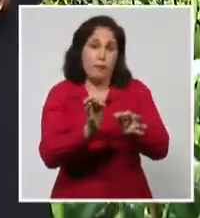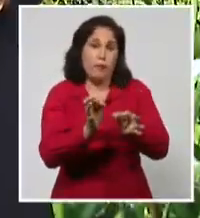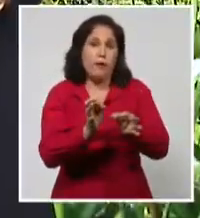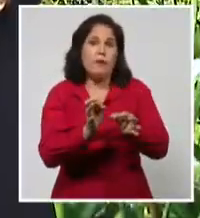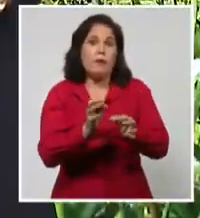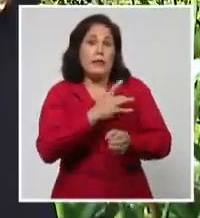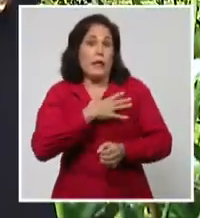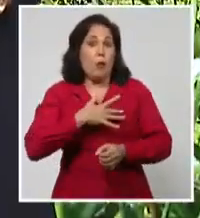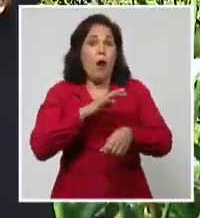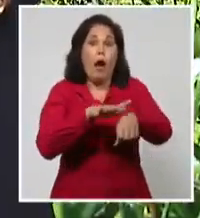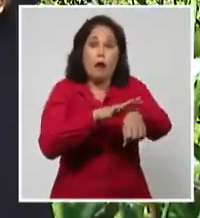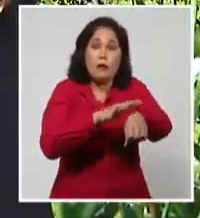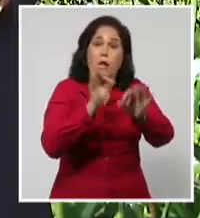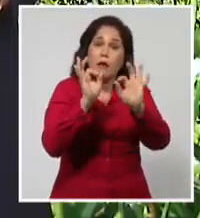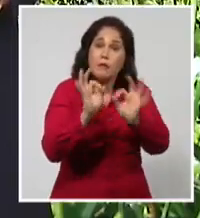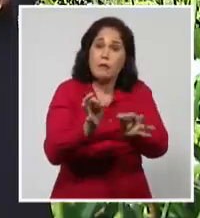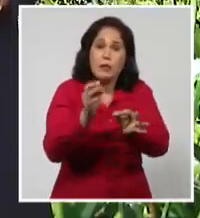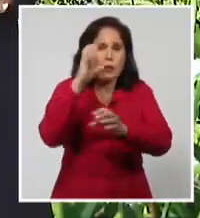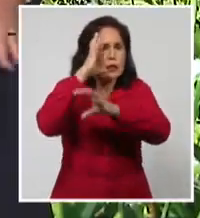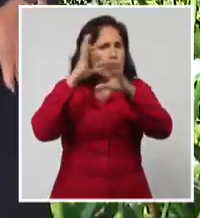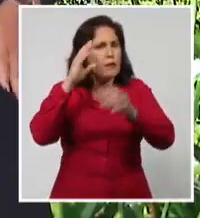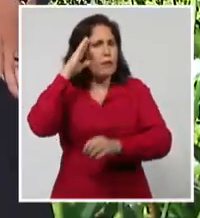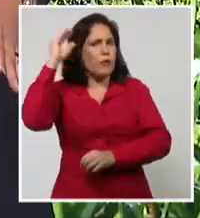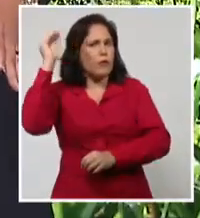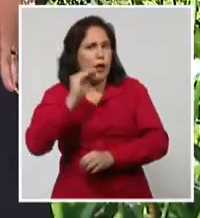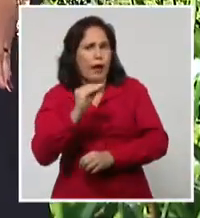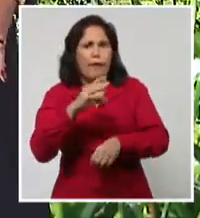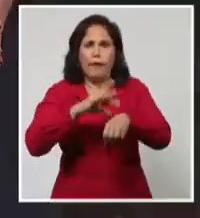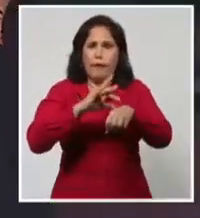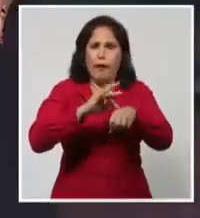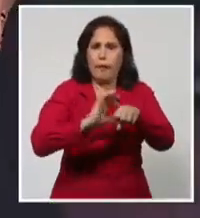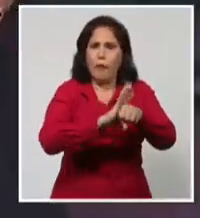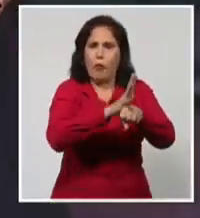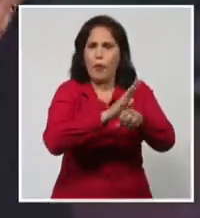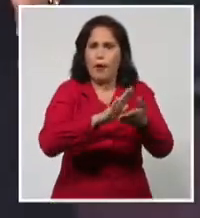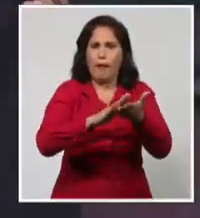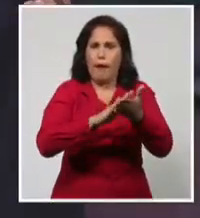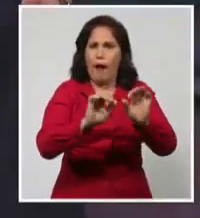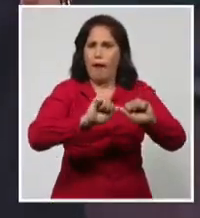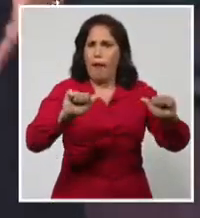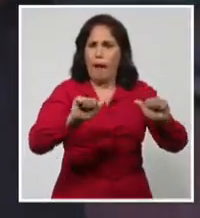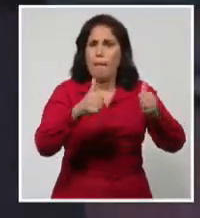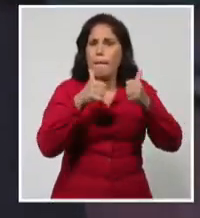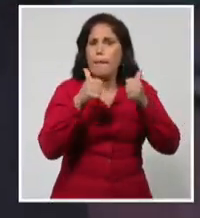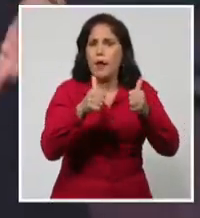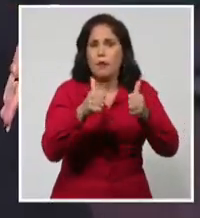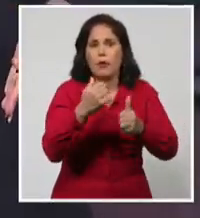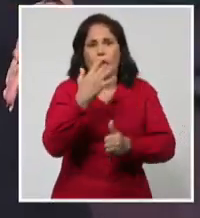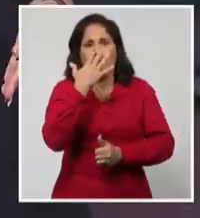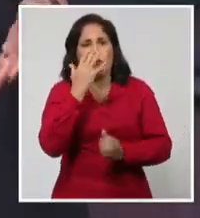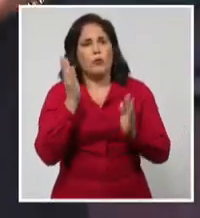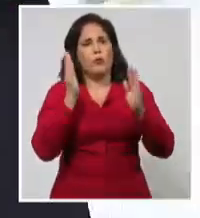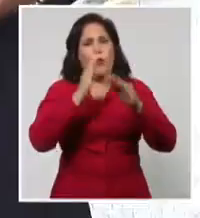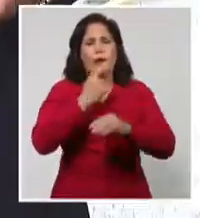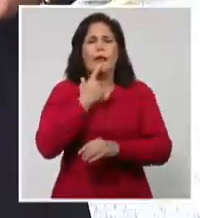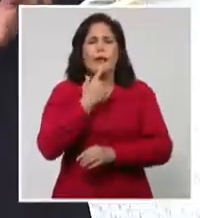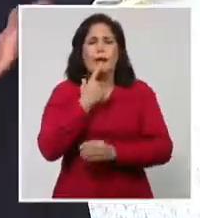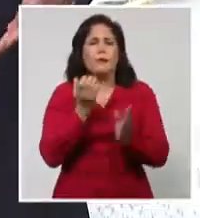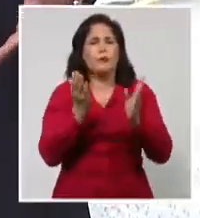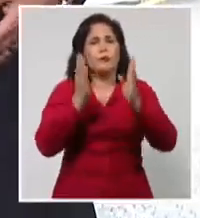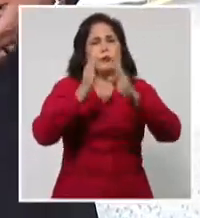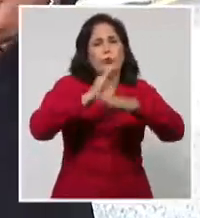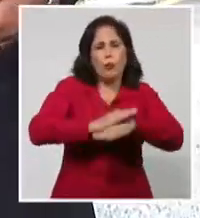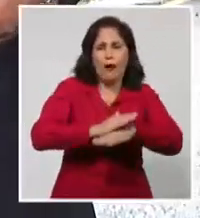reportan más los científicos del mundo. Piense usted, ¿cómo vivir sin olfato, sin paladar, con